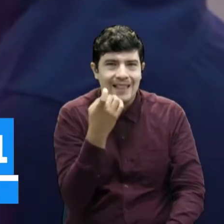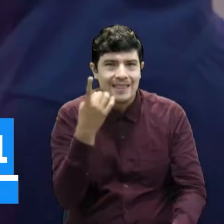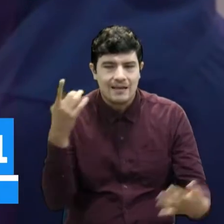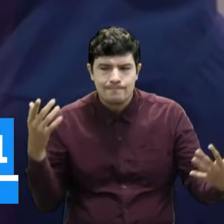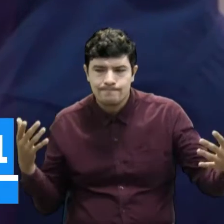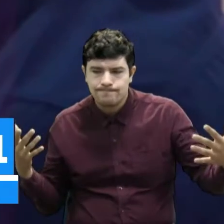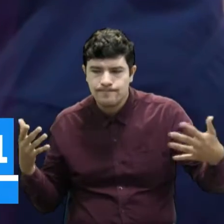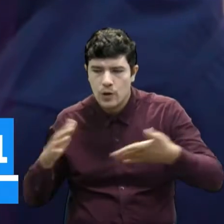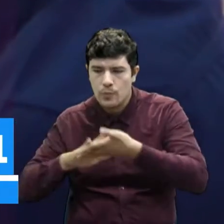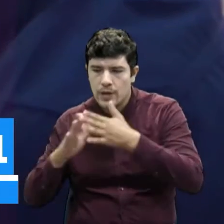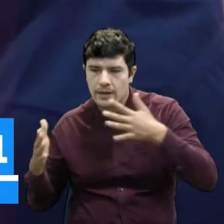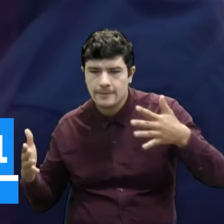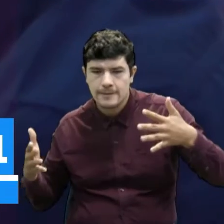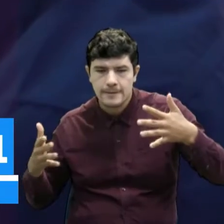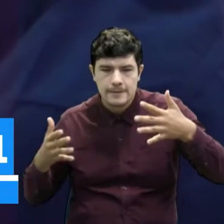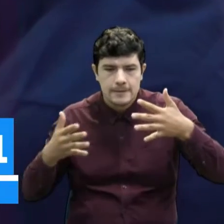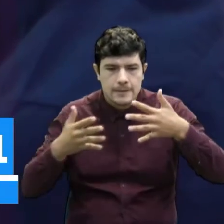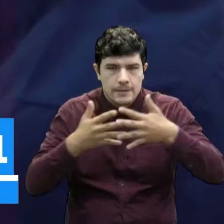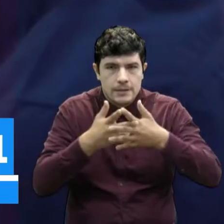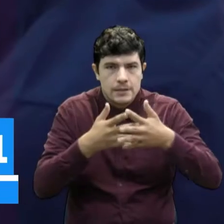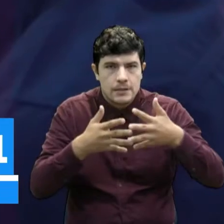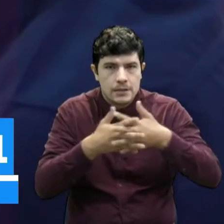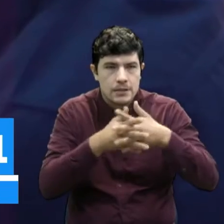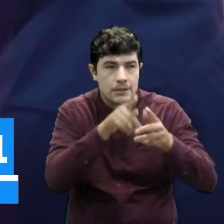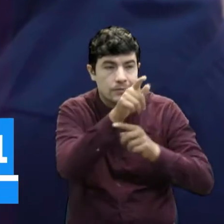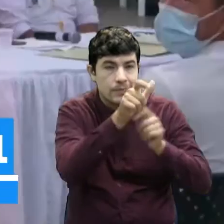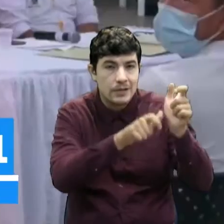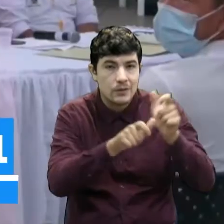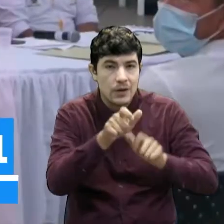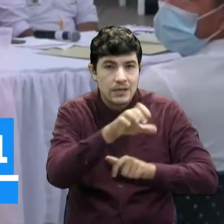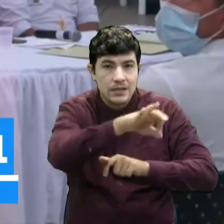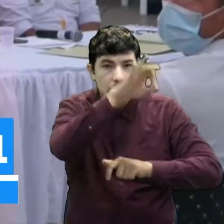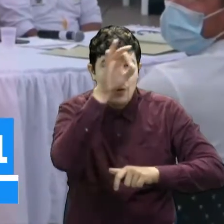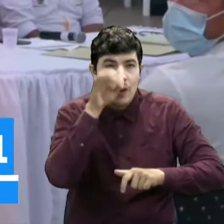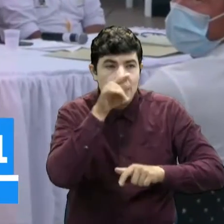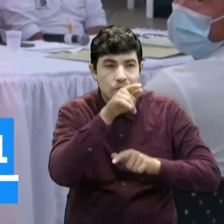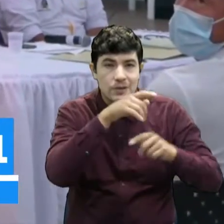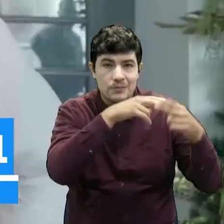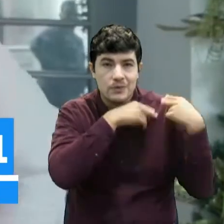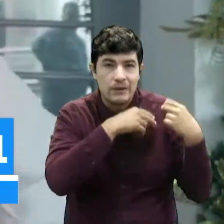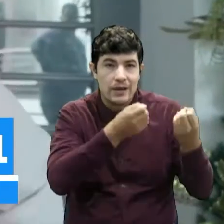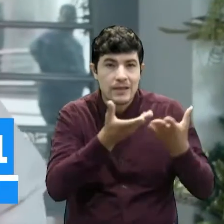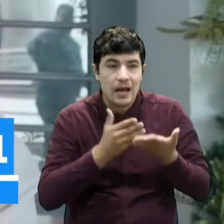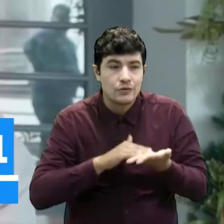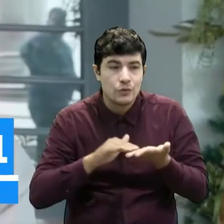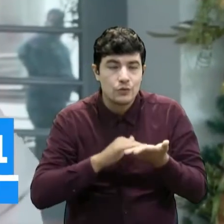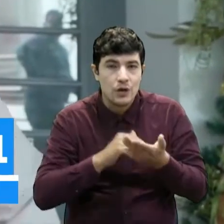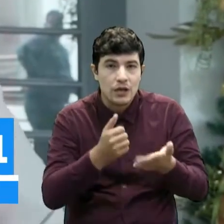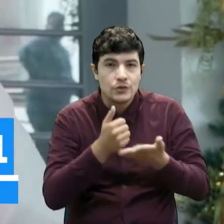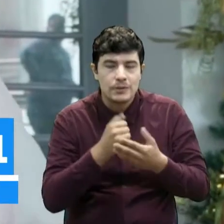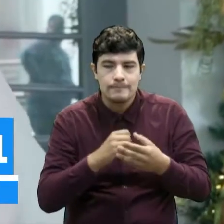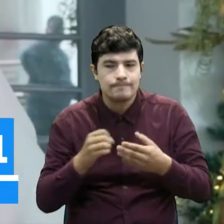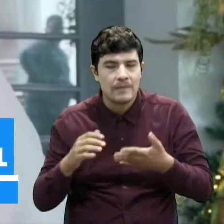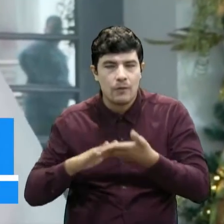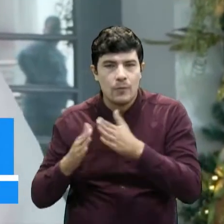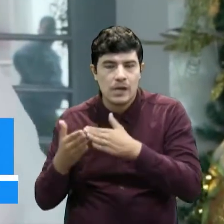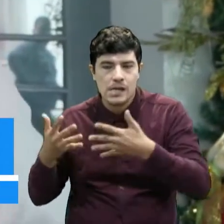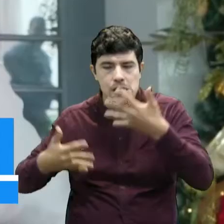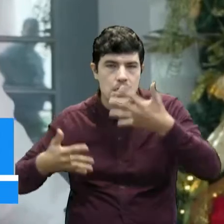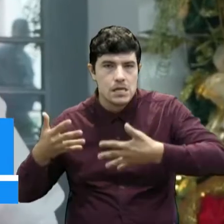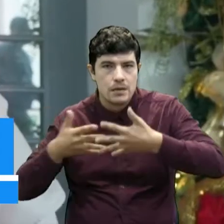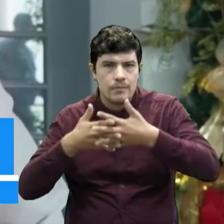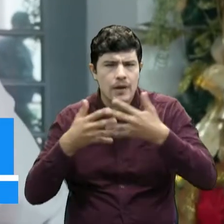o no se logra el cumplimiento de los funcionarios que tienen que ayudar a solucionar el problema. A ver, nosotros como comunidad es muy